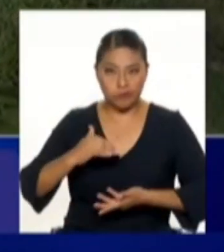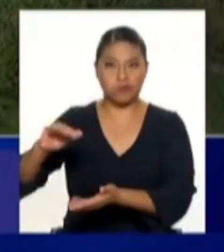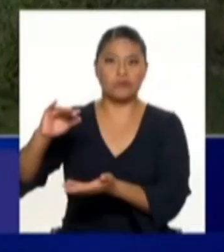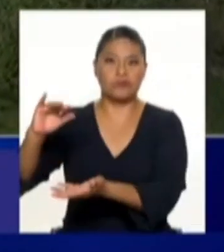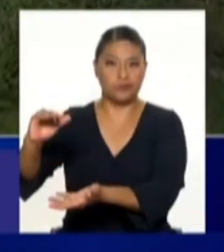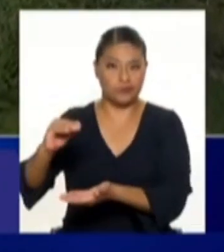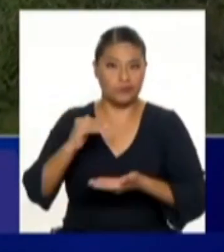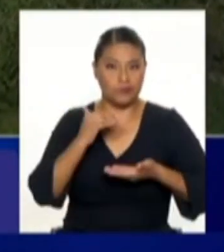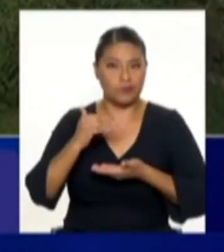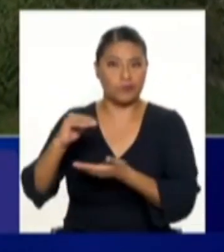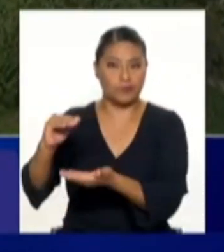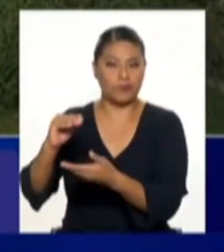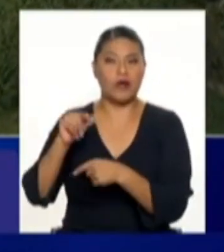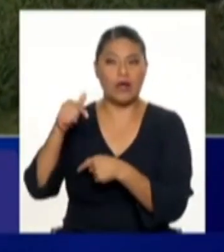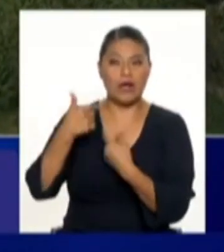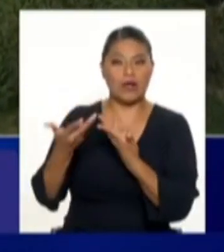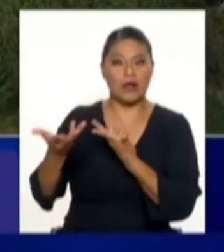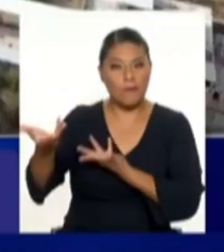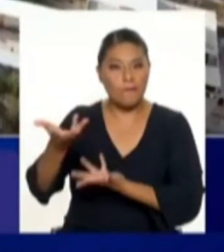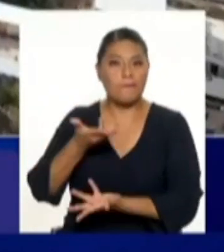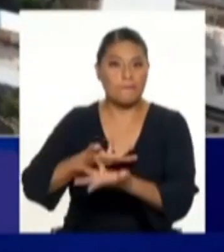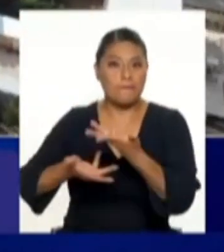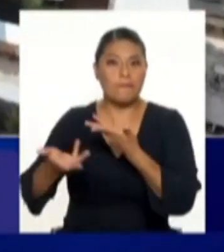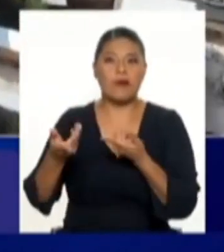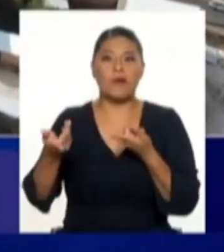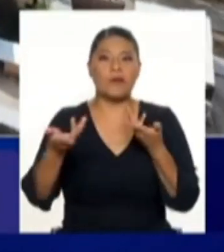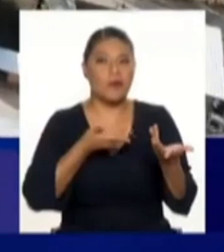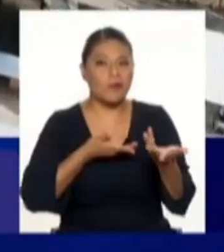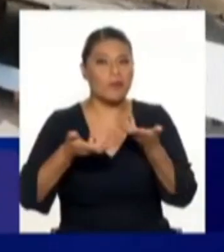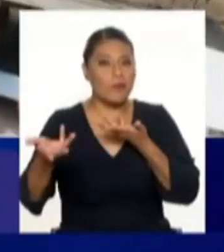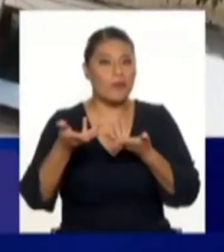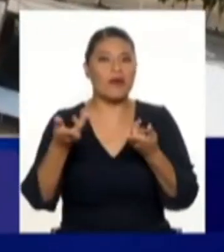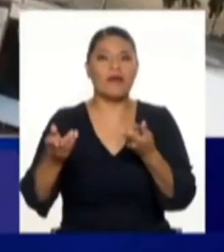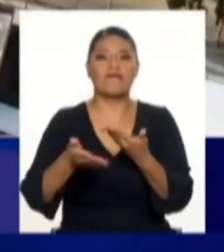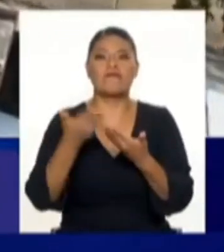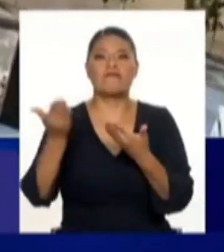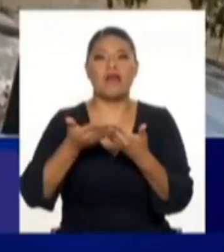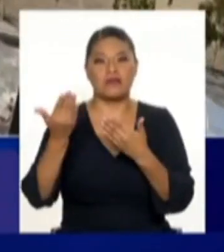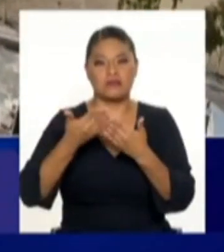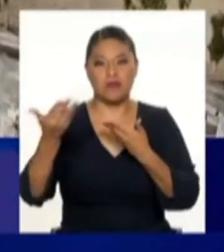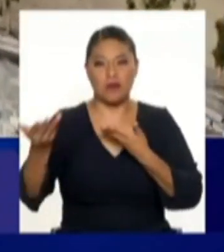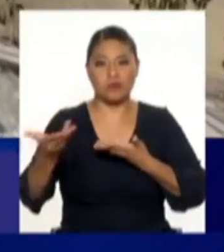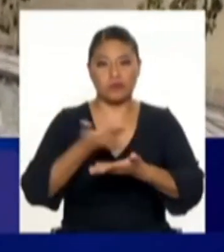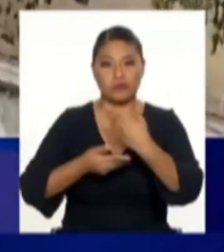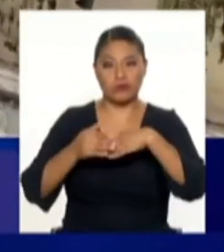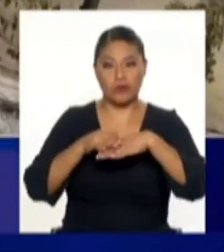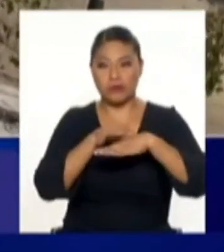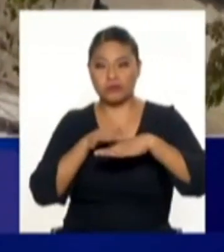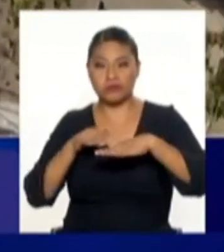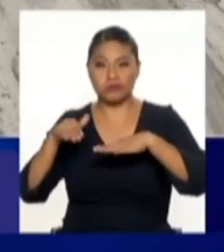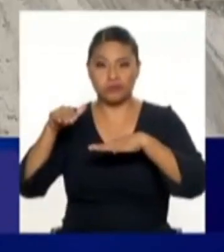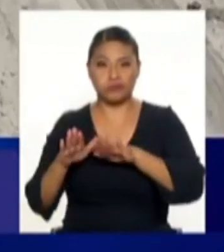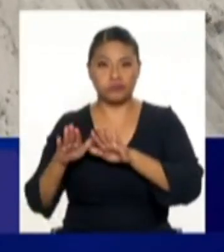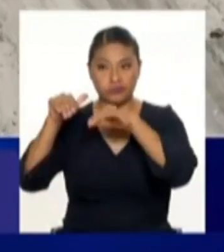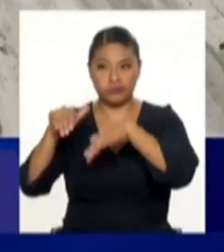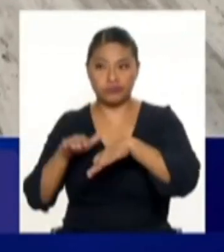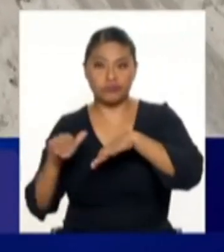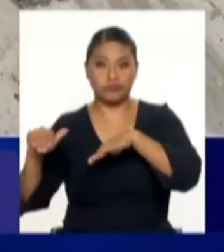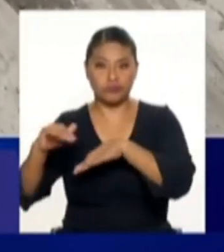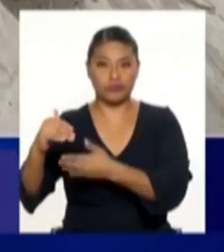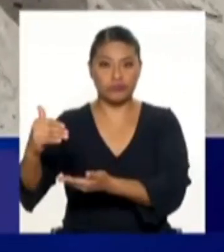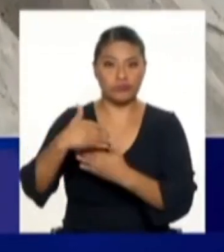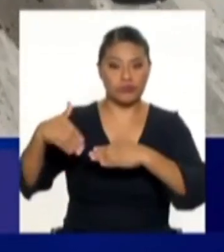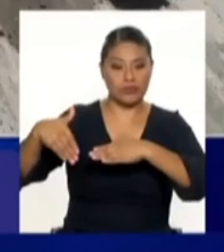conforma un mecanismo de transitabilidad hacia el Océano Atlántico, porque ya tenemos nosotros la vía Fernando